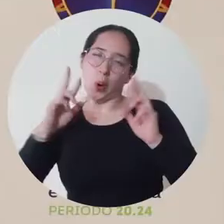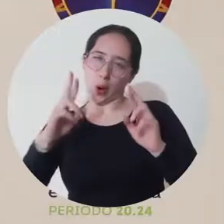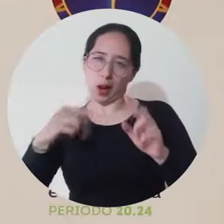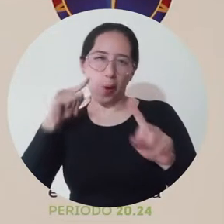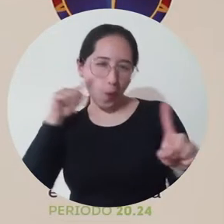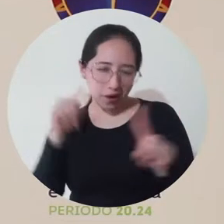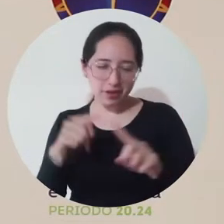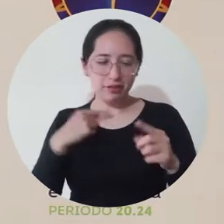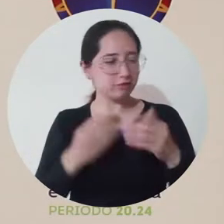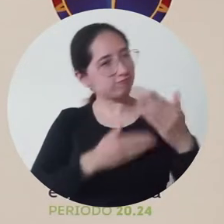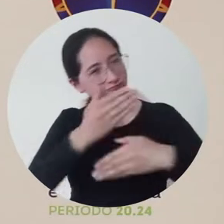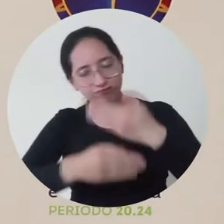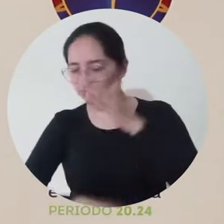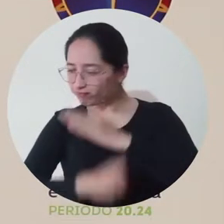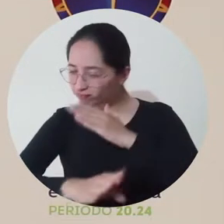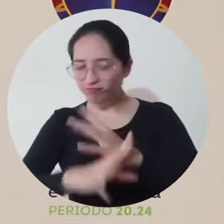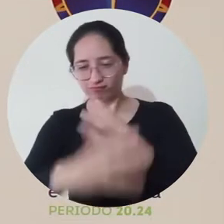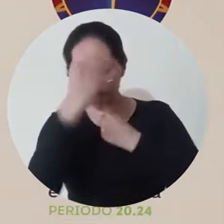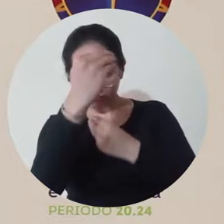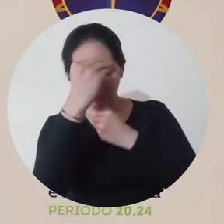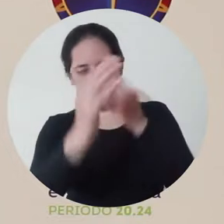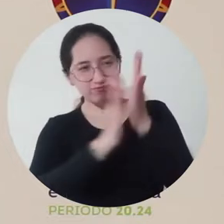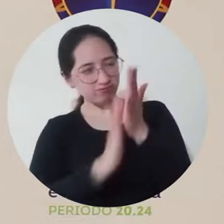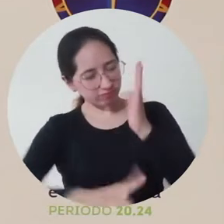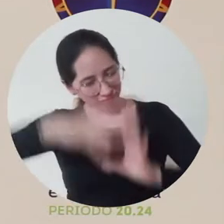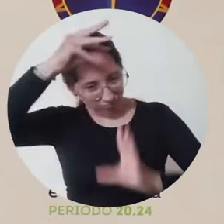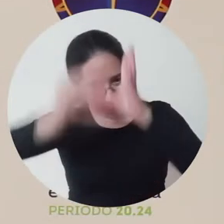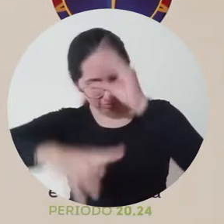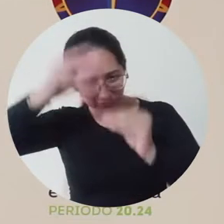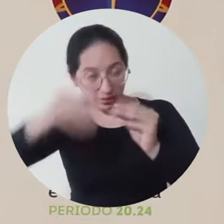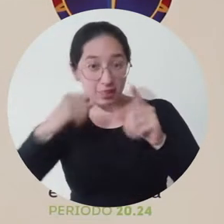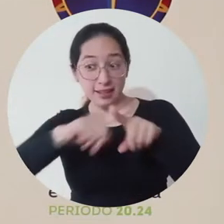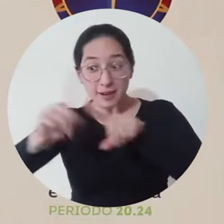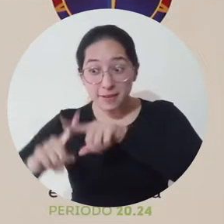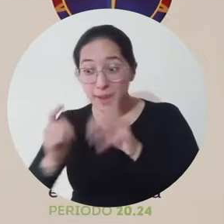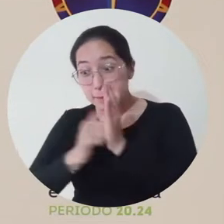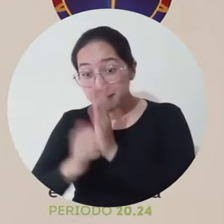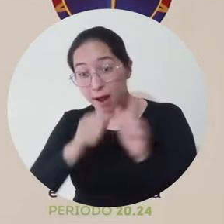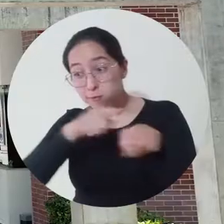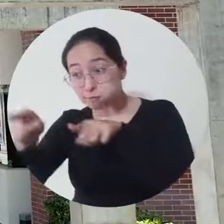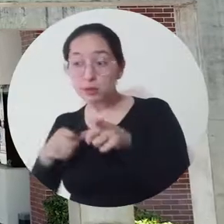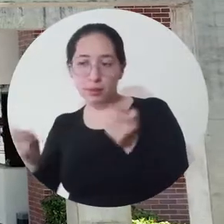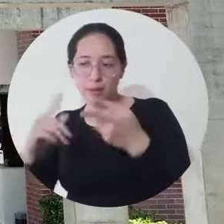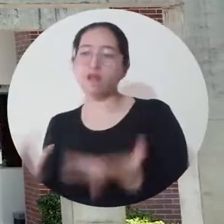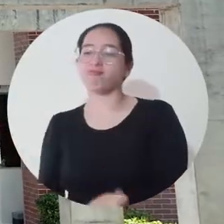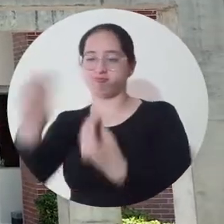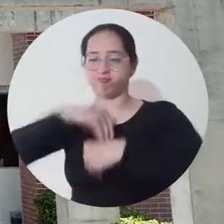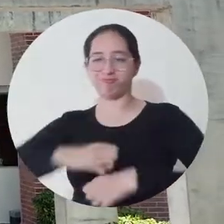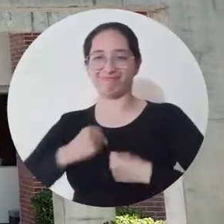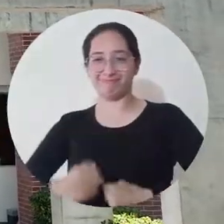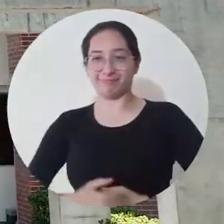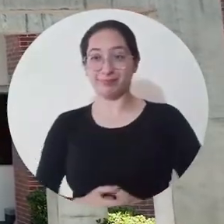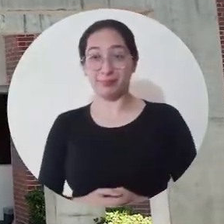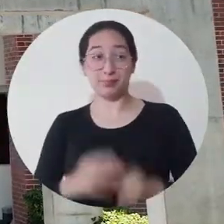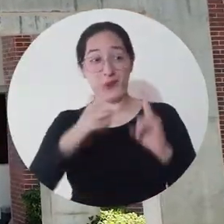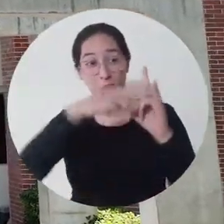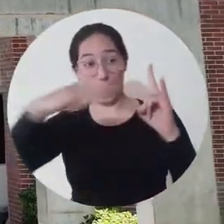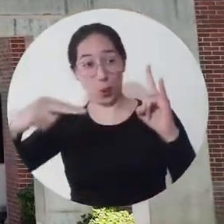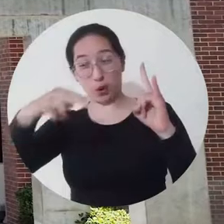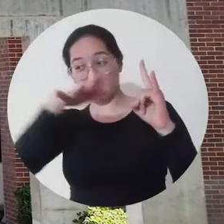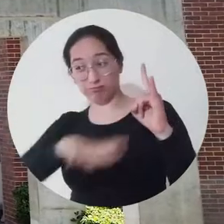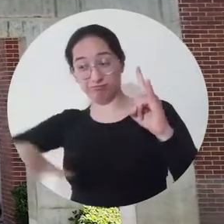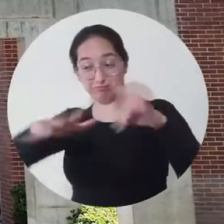acerca de esto, y sobre todo adquirir los conocimientos necesarios acerca de las diferentes áreas. Universidad Magdalena, una vez más,